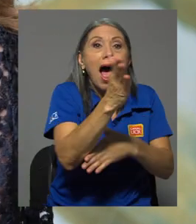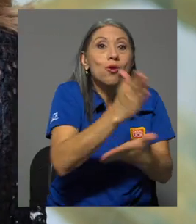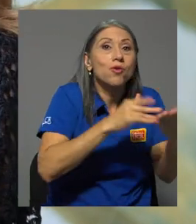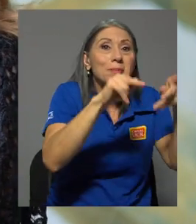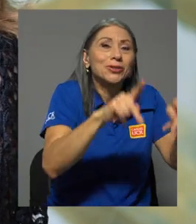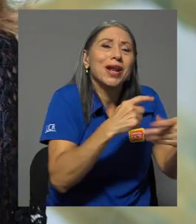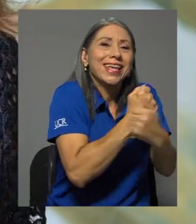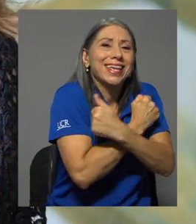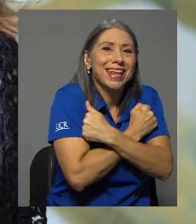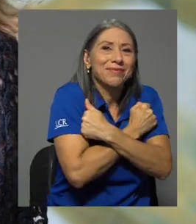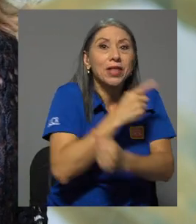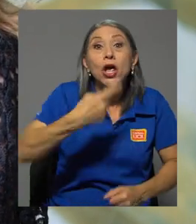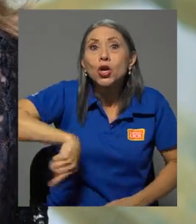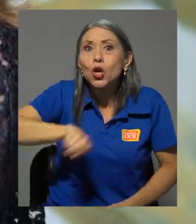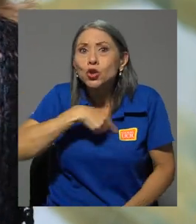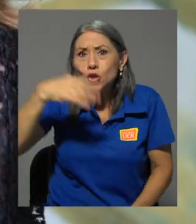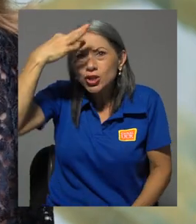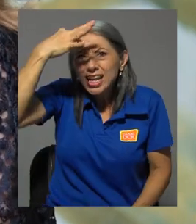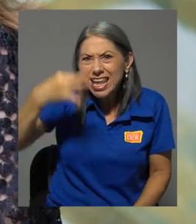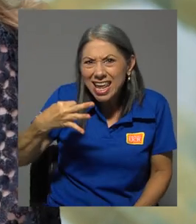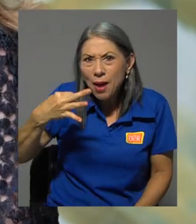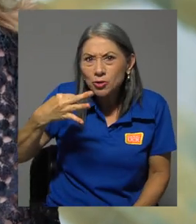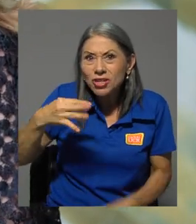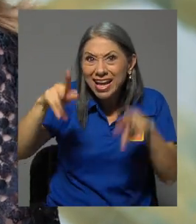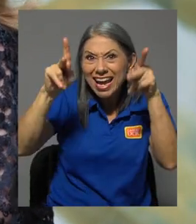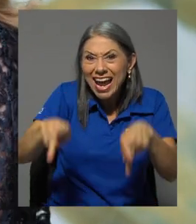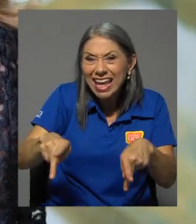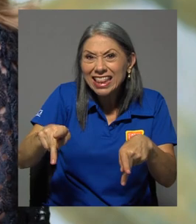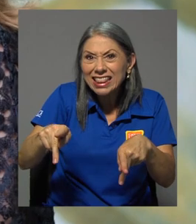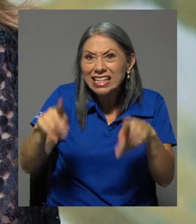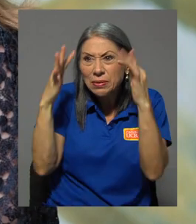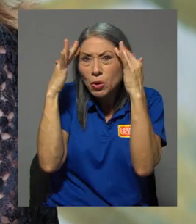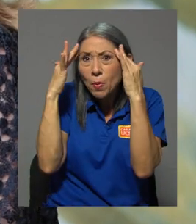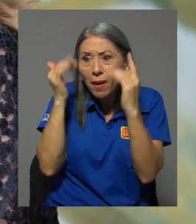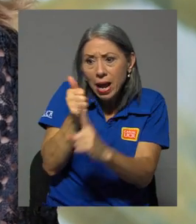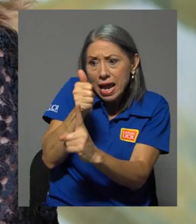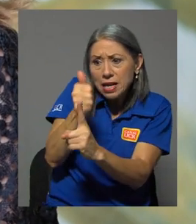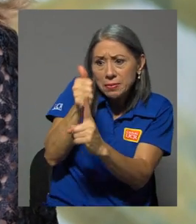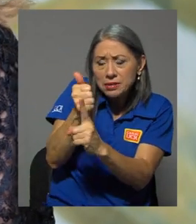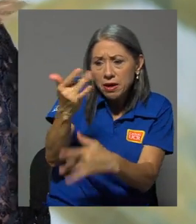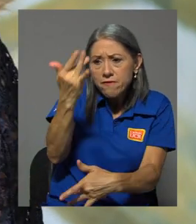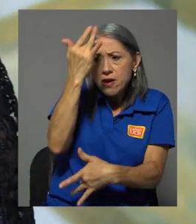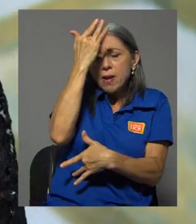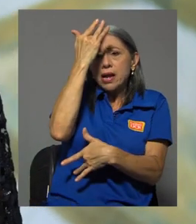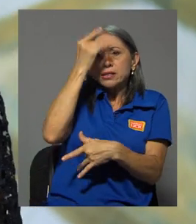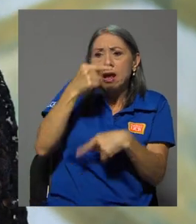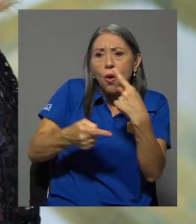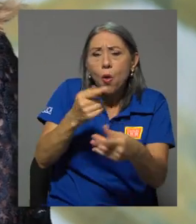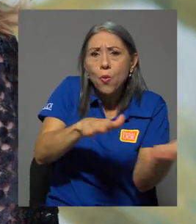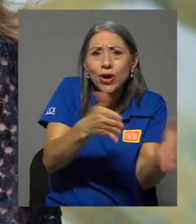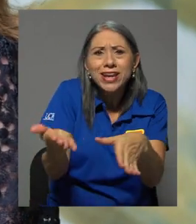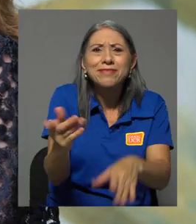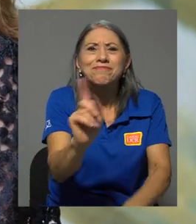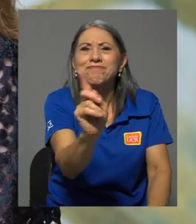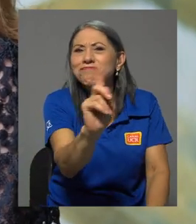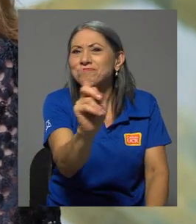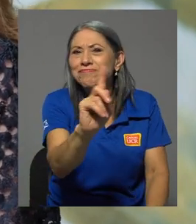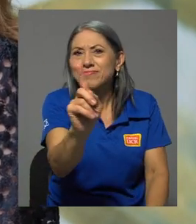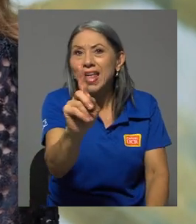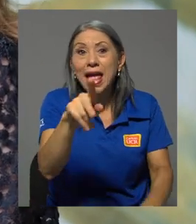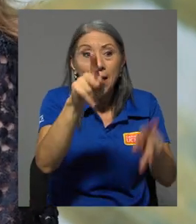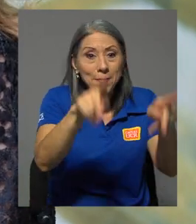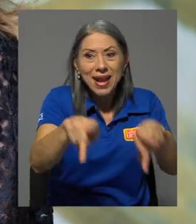es que creíamos que las preocupaciones de la gente era enfermarse o morir por COVID. Y no es eso lo que encontramos. Las